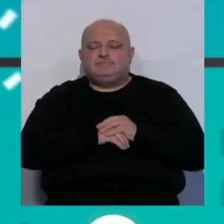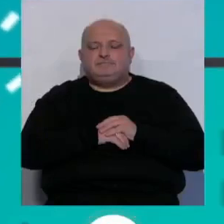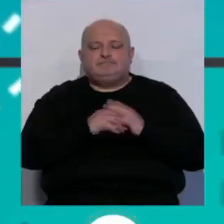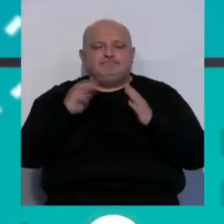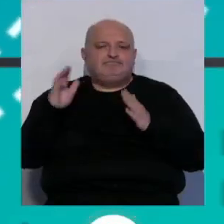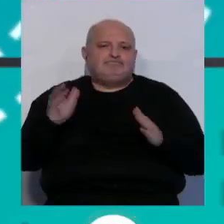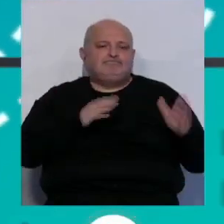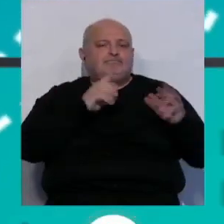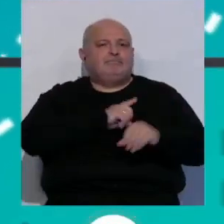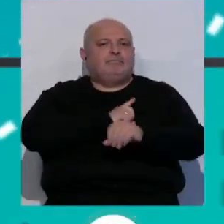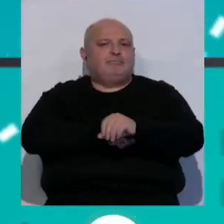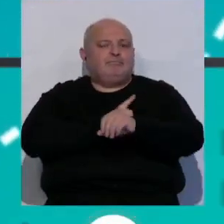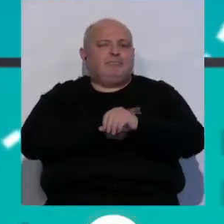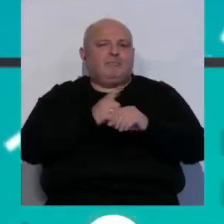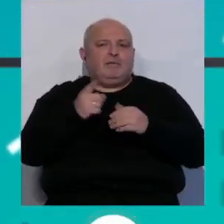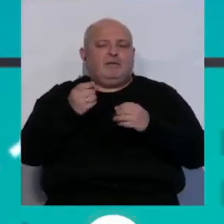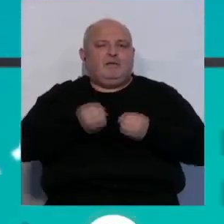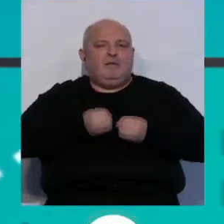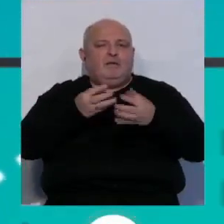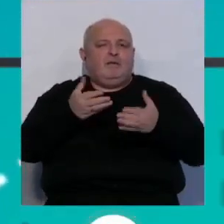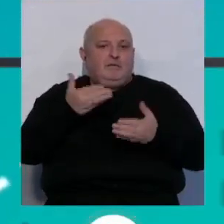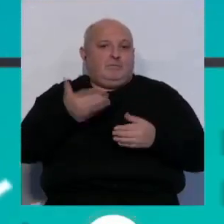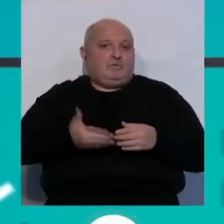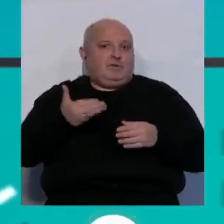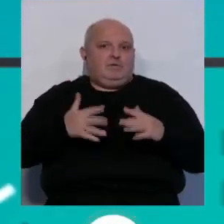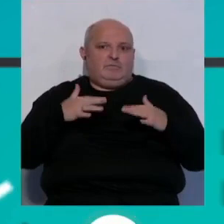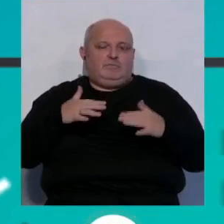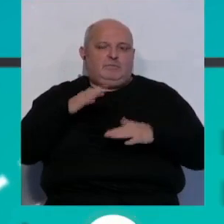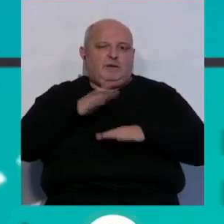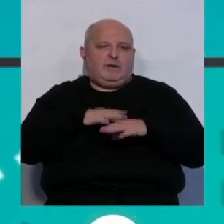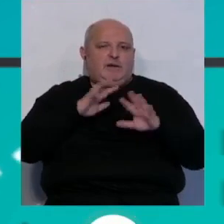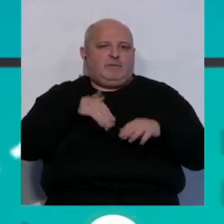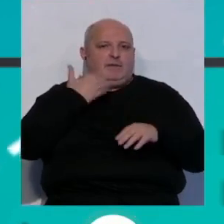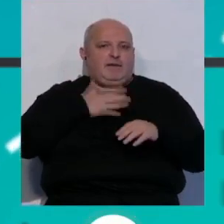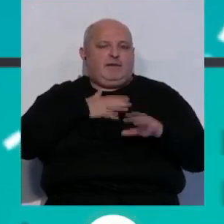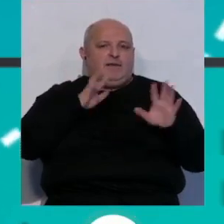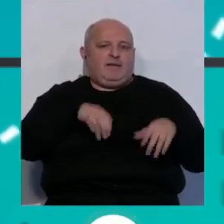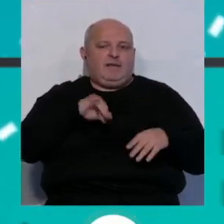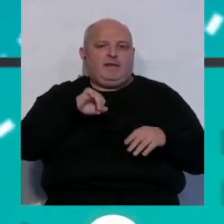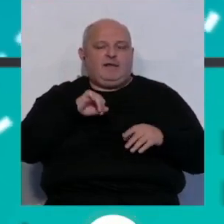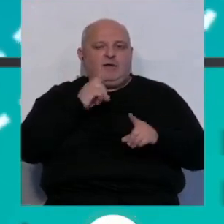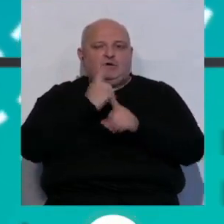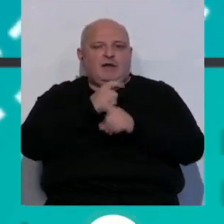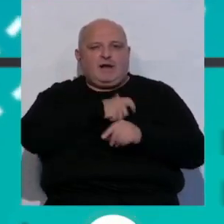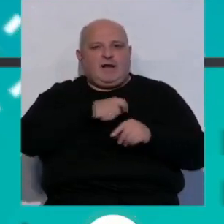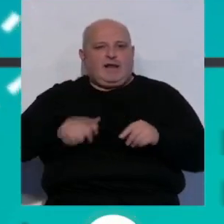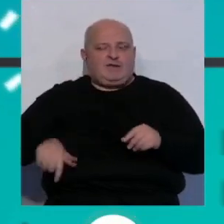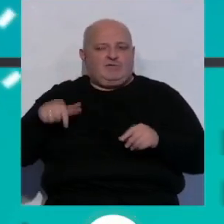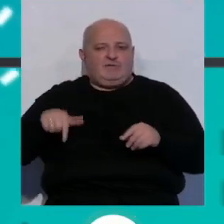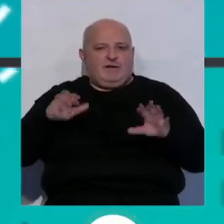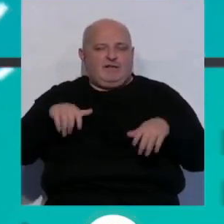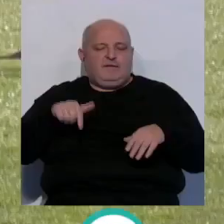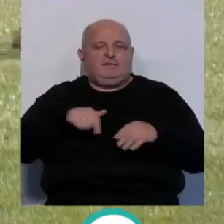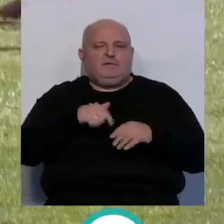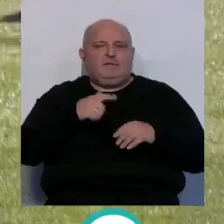Vamos con la información deportiva. Últimas horas antes del importante encuentro que me dirá mañana al Cádiz, al Rayo Vallecano, aquí en casa.